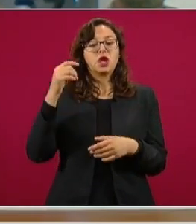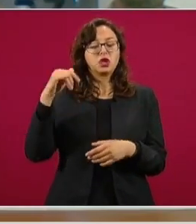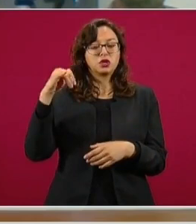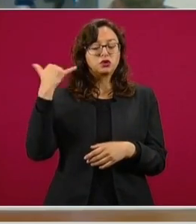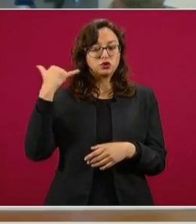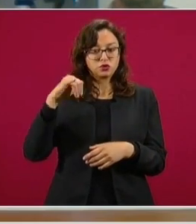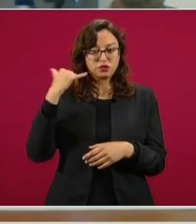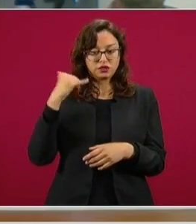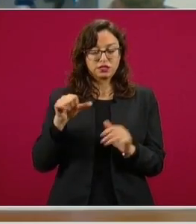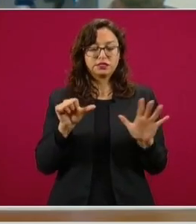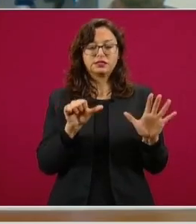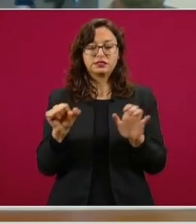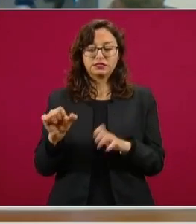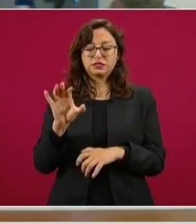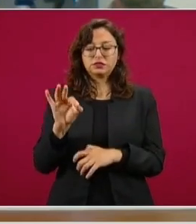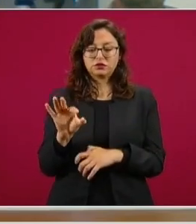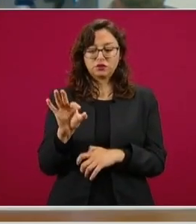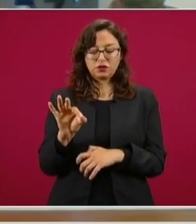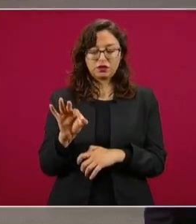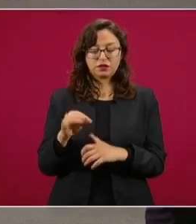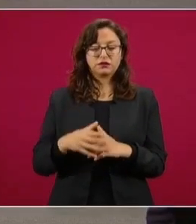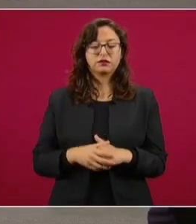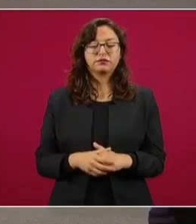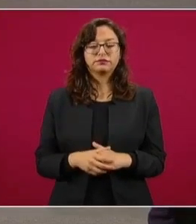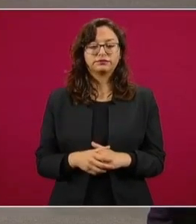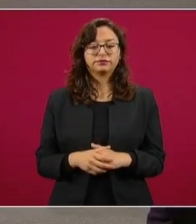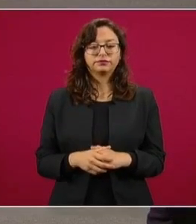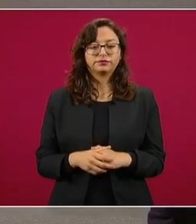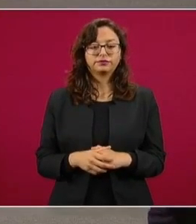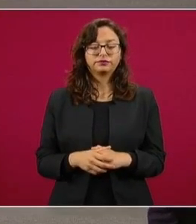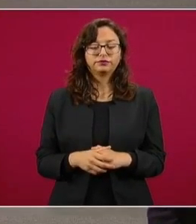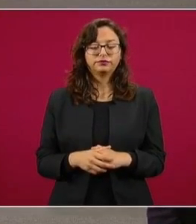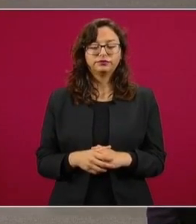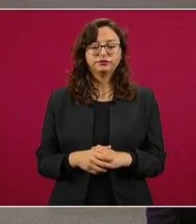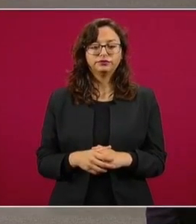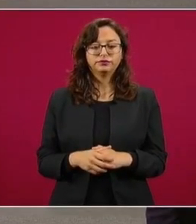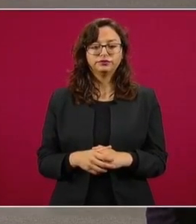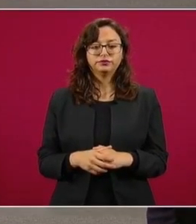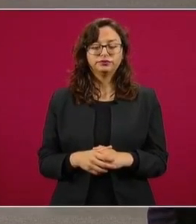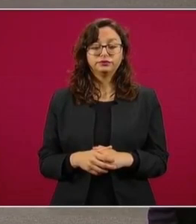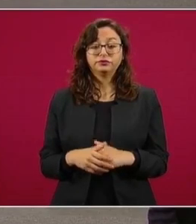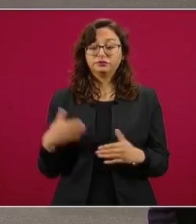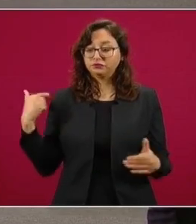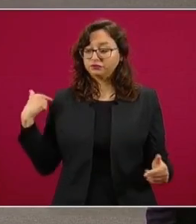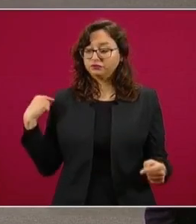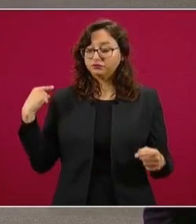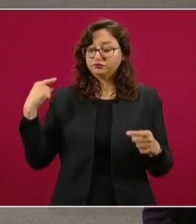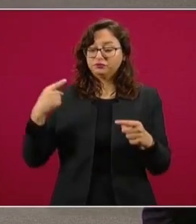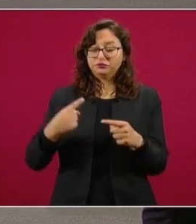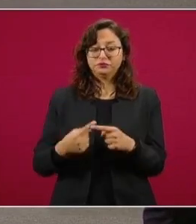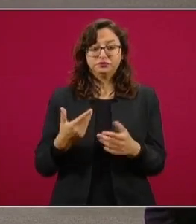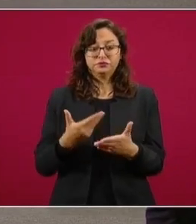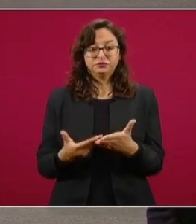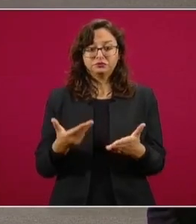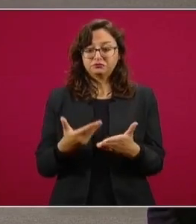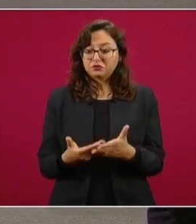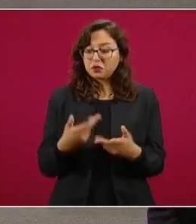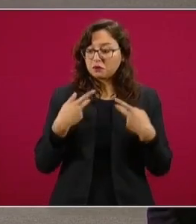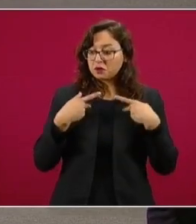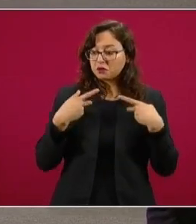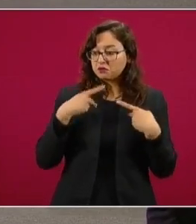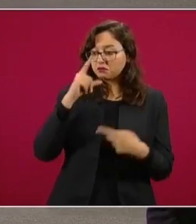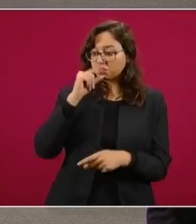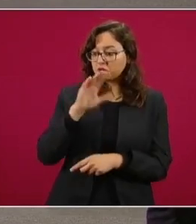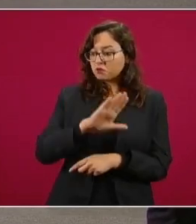640 personas. Hasta el momento, señor presidente, se confirma saldo blanco